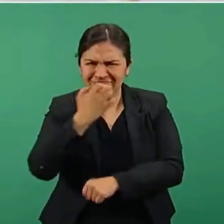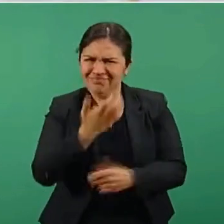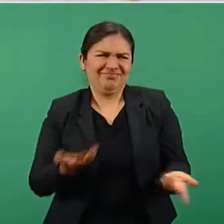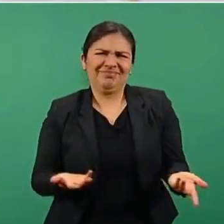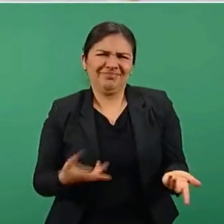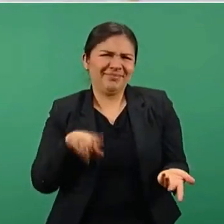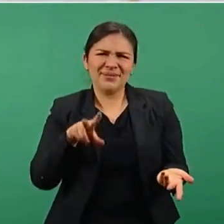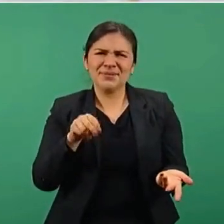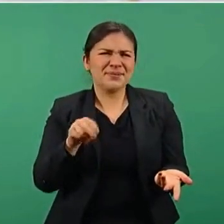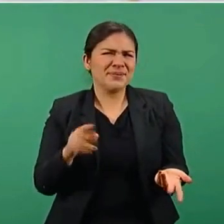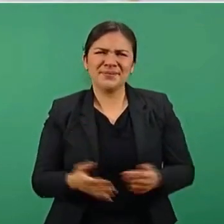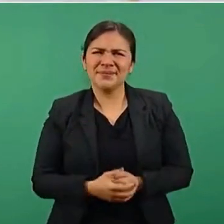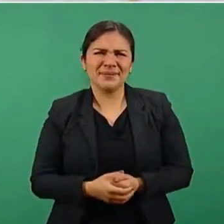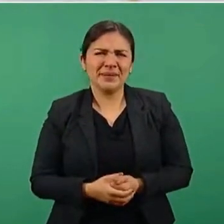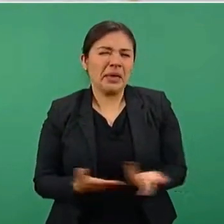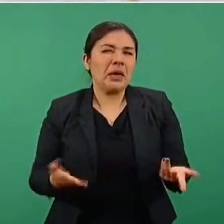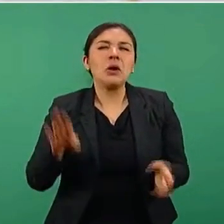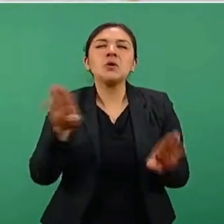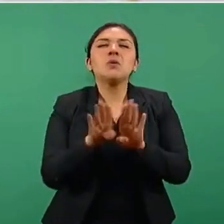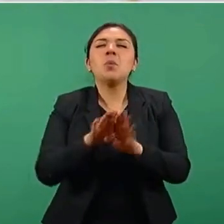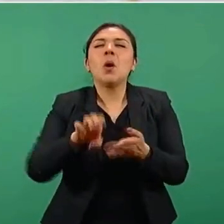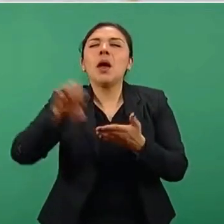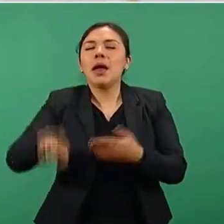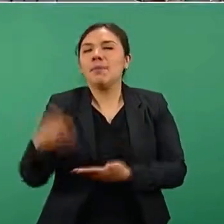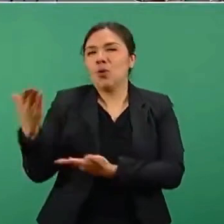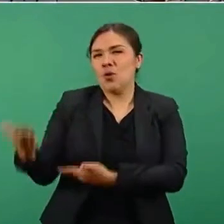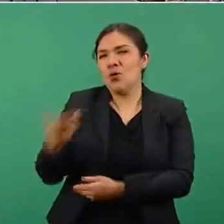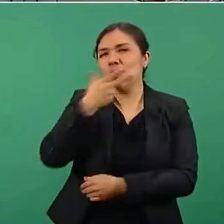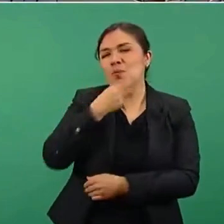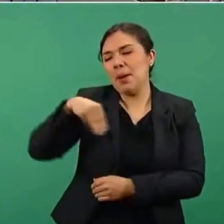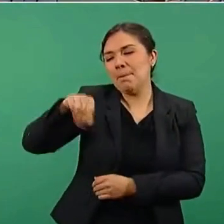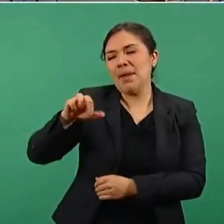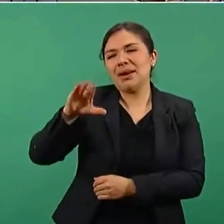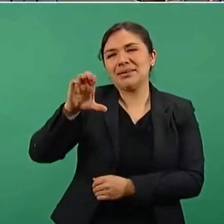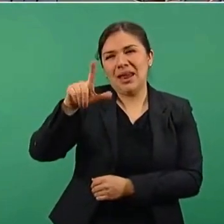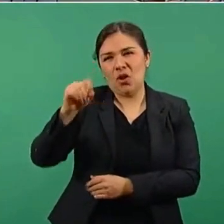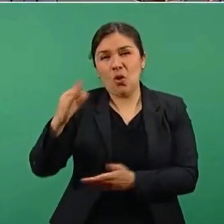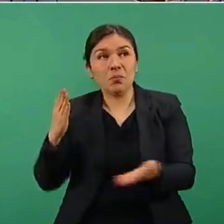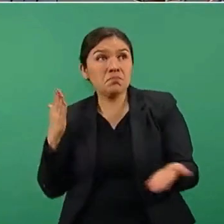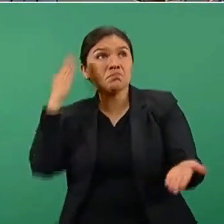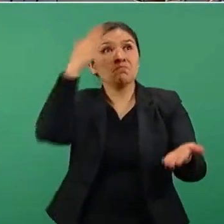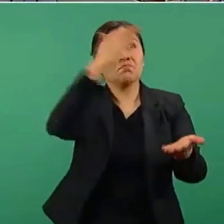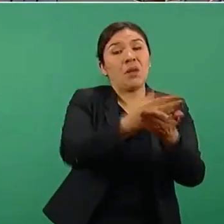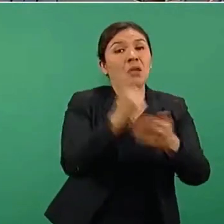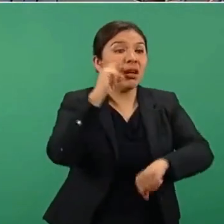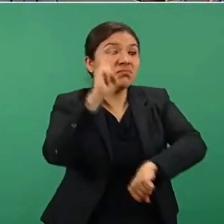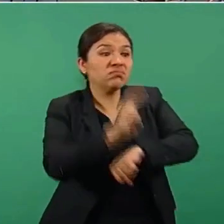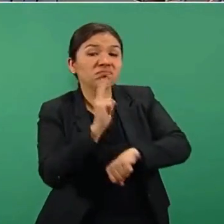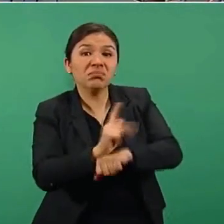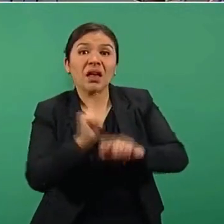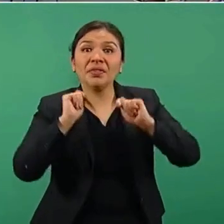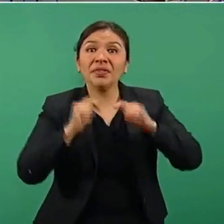Es como si va Marcelo allá a ver a supervisar a Texas.